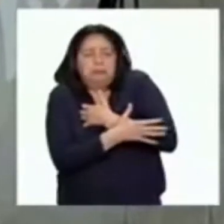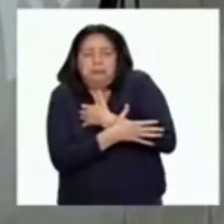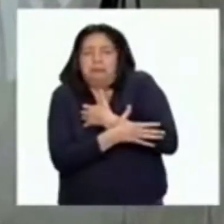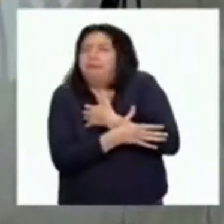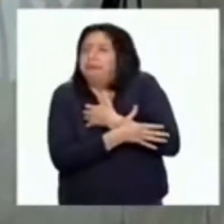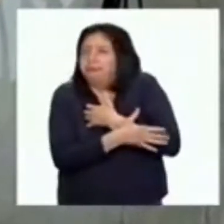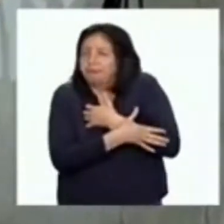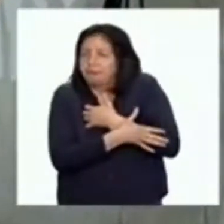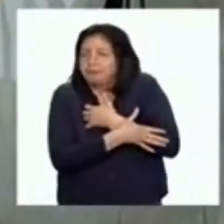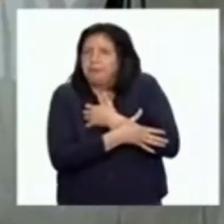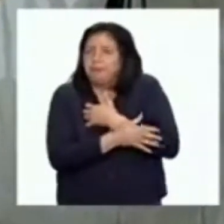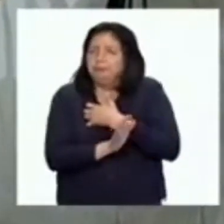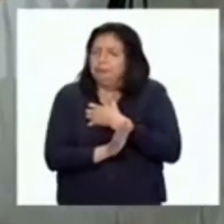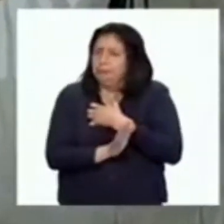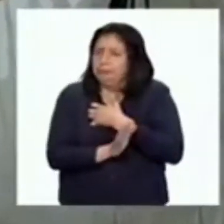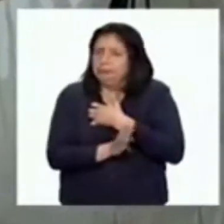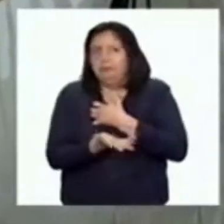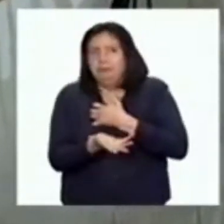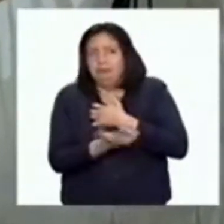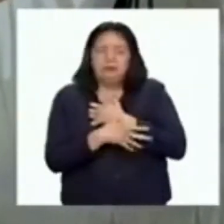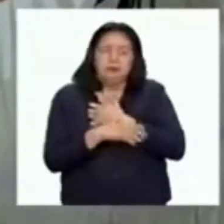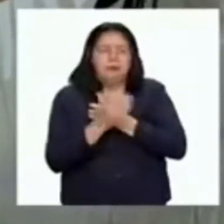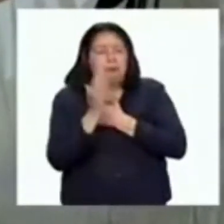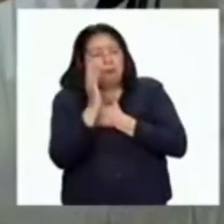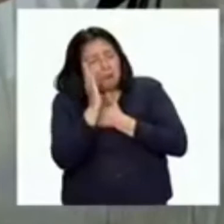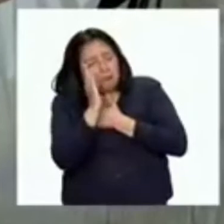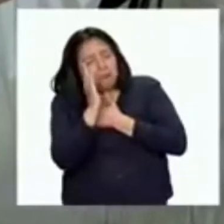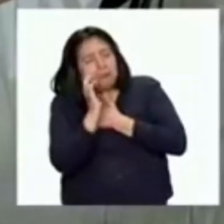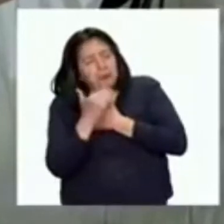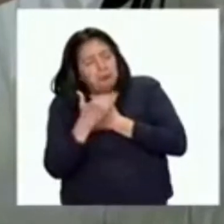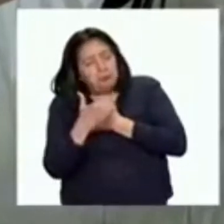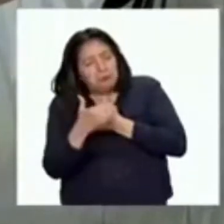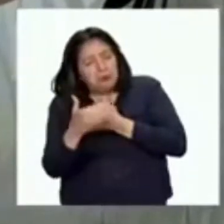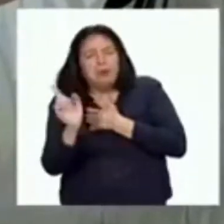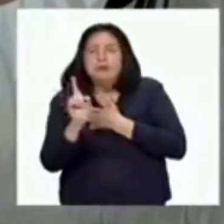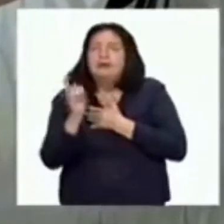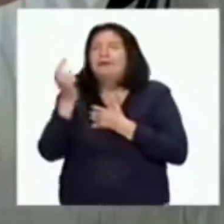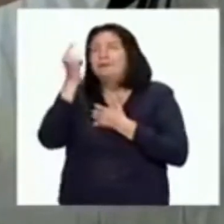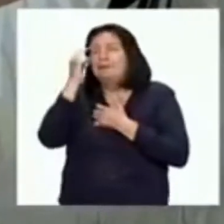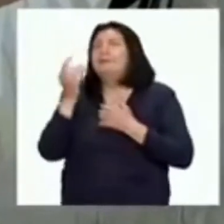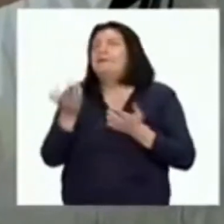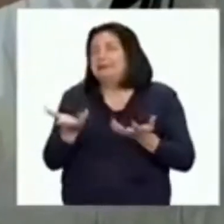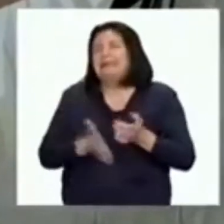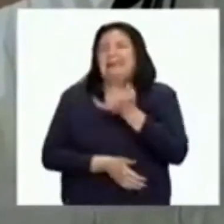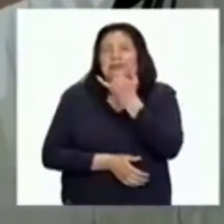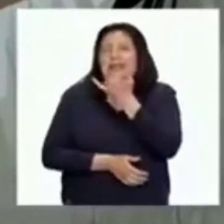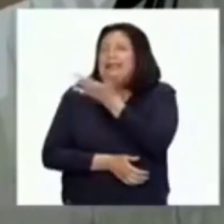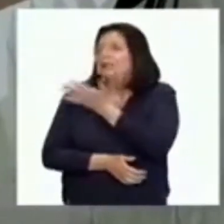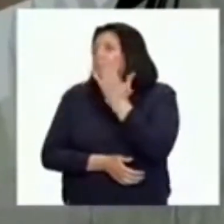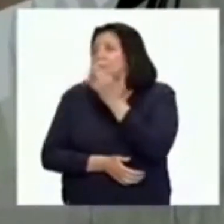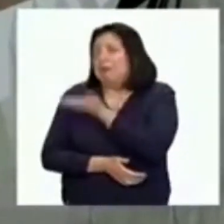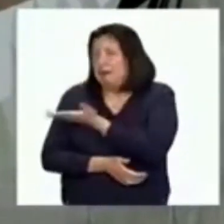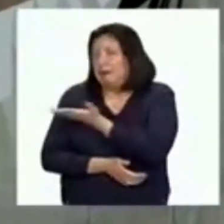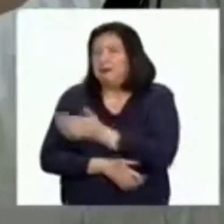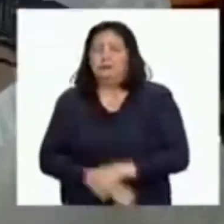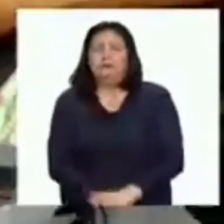pecho. No quedaba sino seguir durmiendo, para no pensar en lo que le podía suceder a